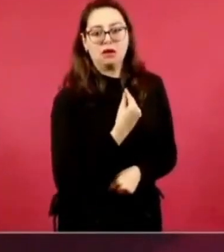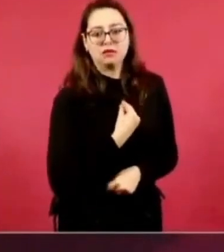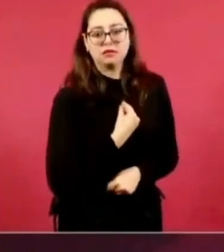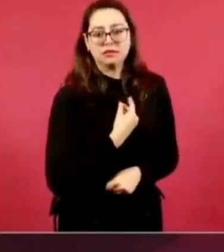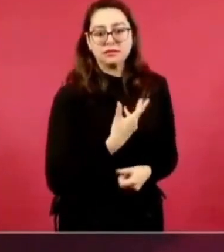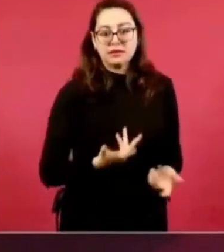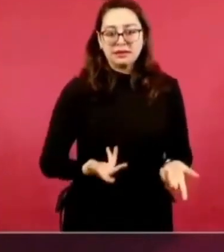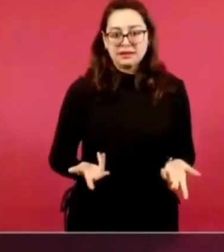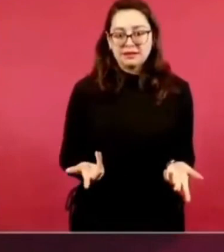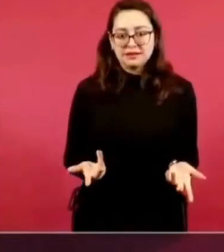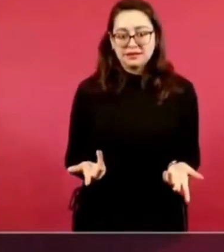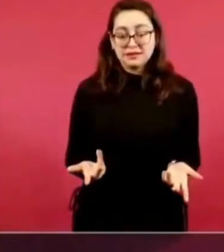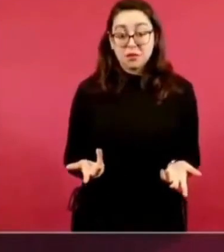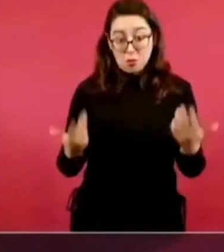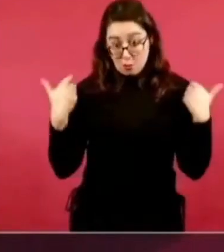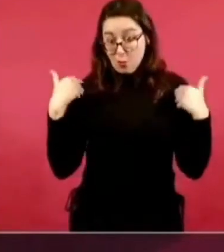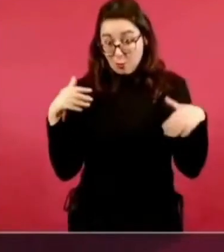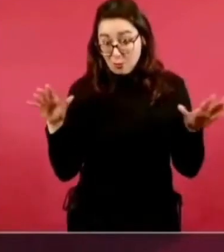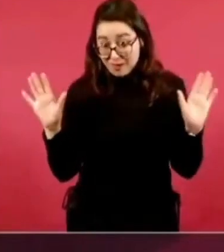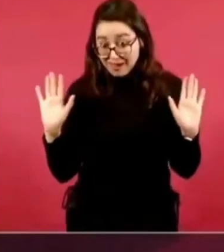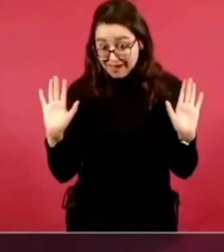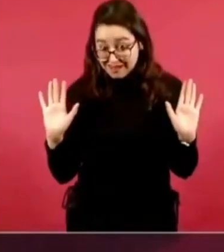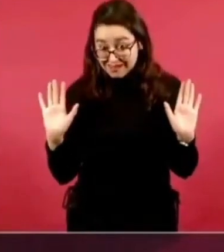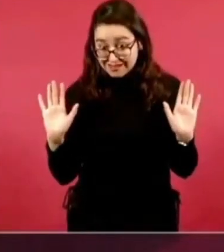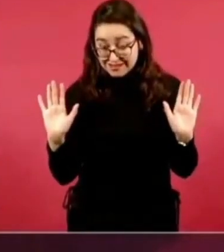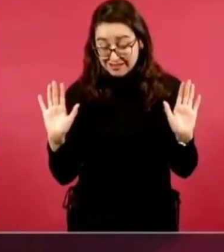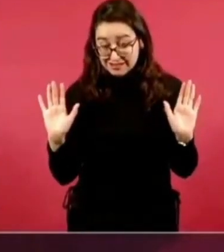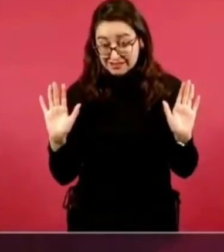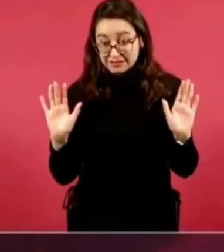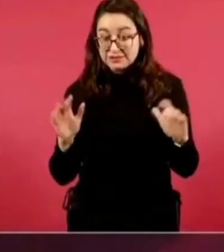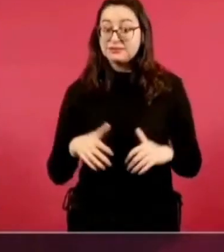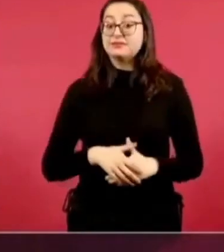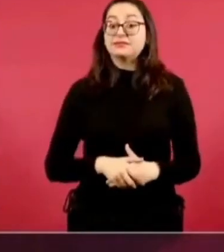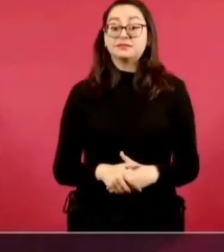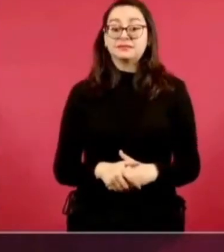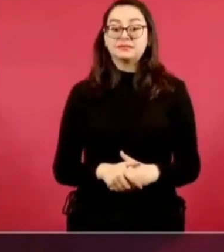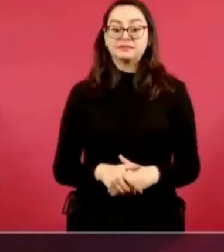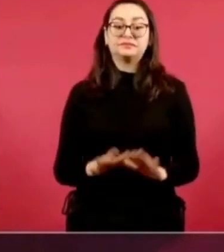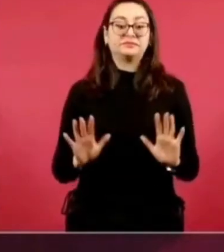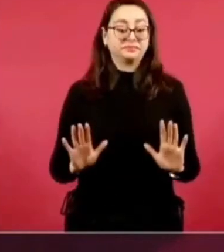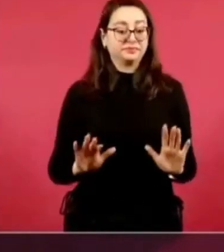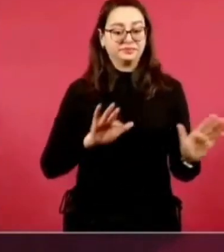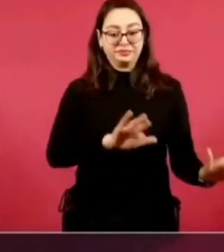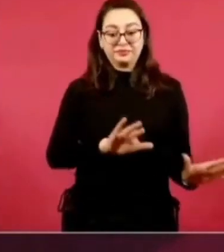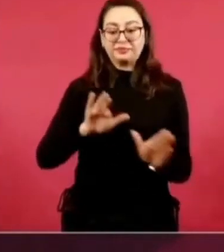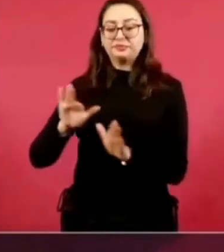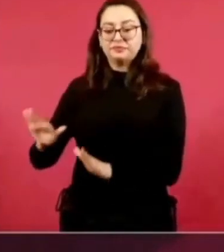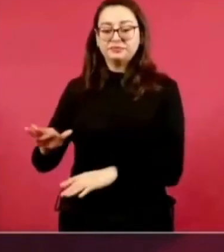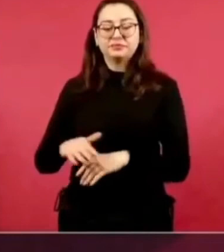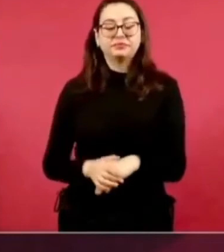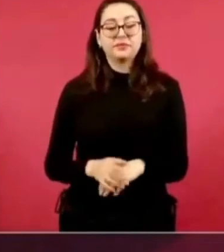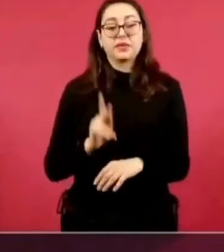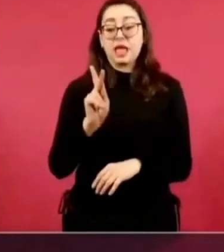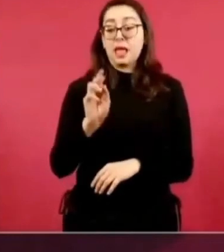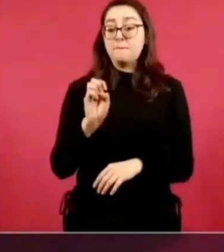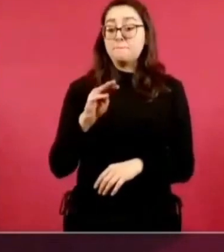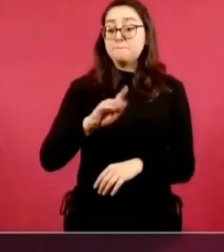15 años consecutivos de caída en la producción de petróleo.